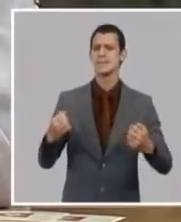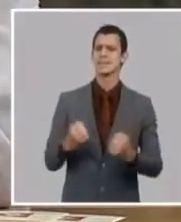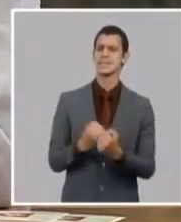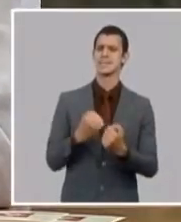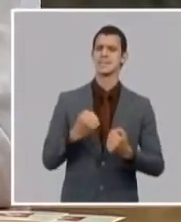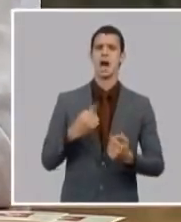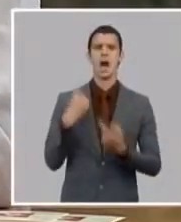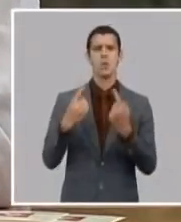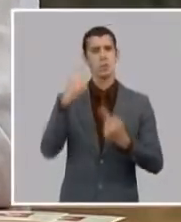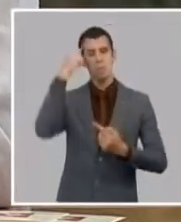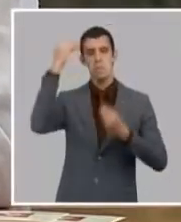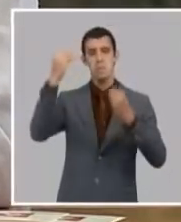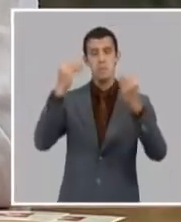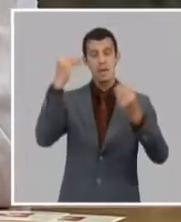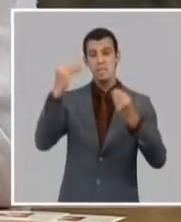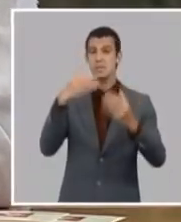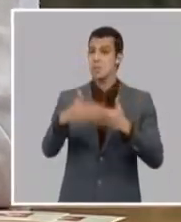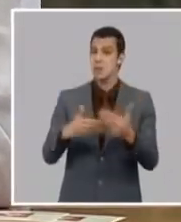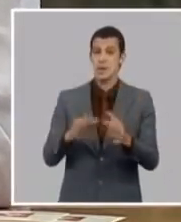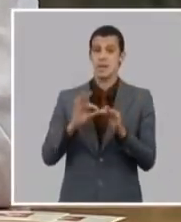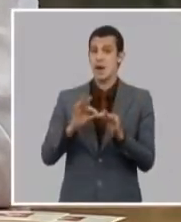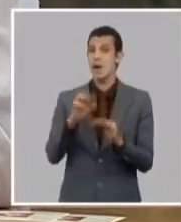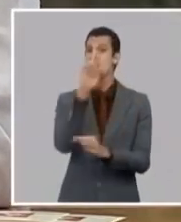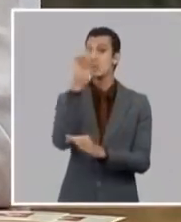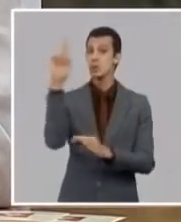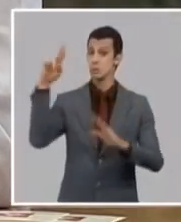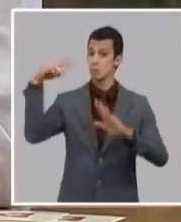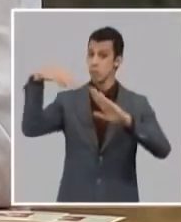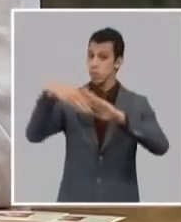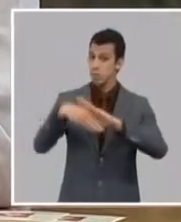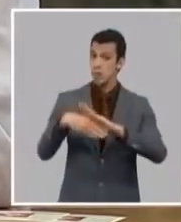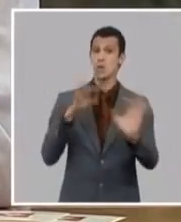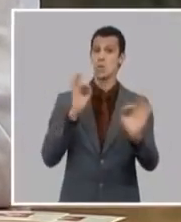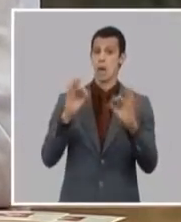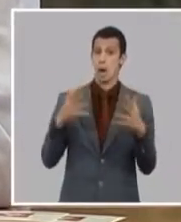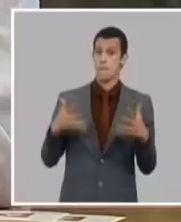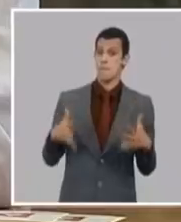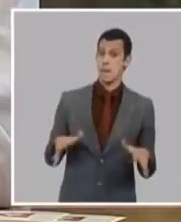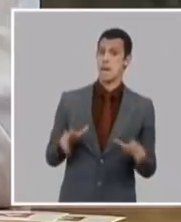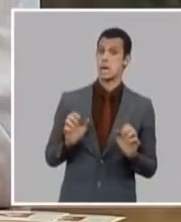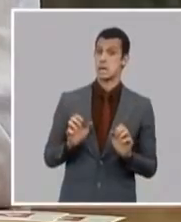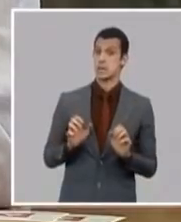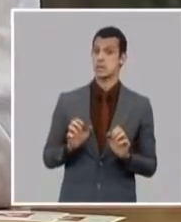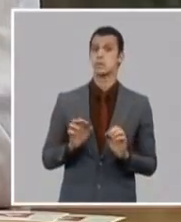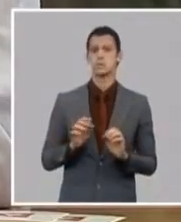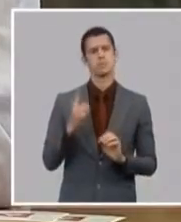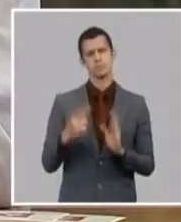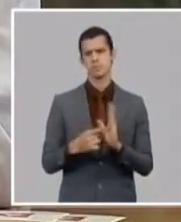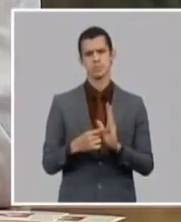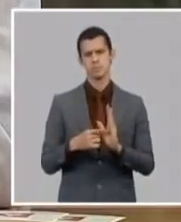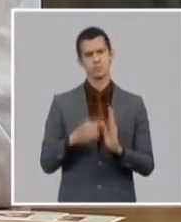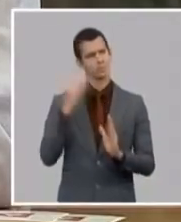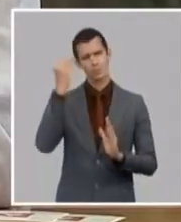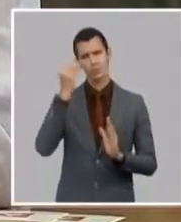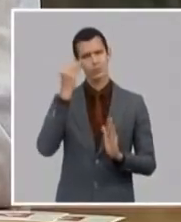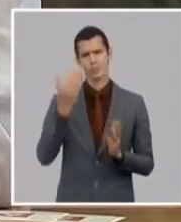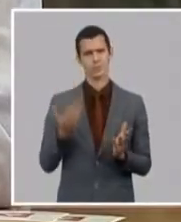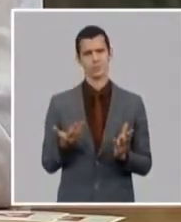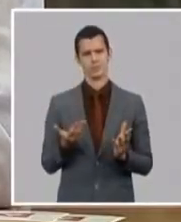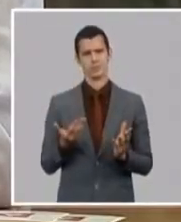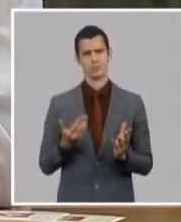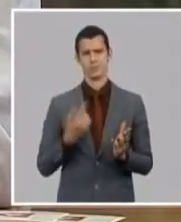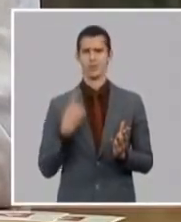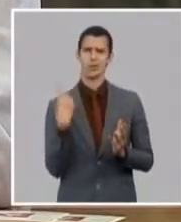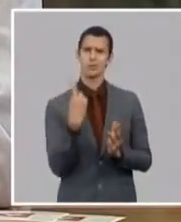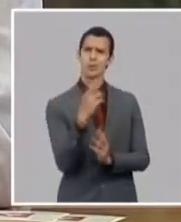desordenar la sociedad y por supuesto eso no va a pasar a eso nunca le vamos a dar posibilidades y por eso hubo una